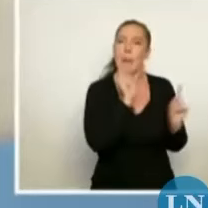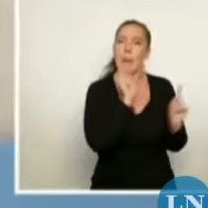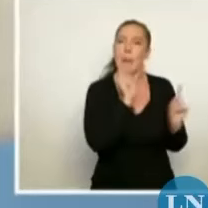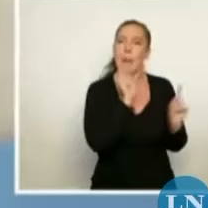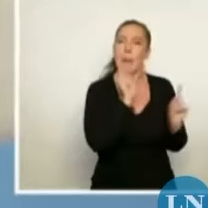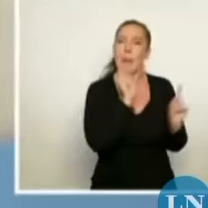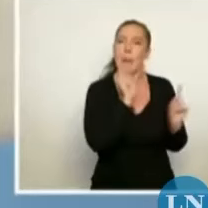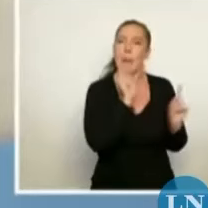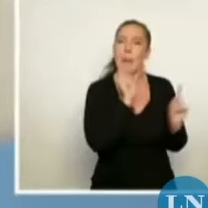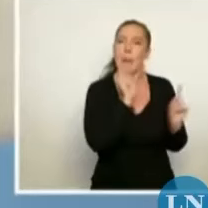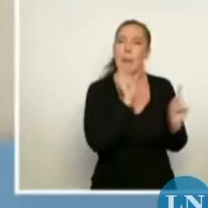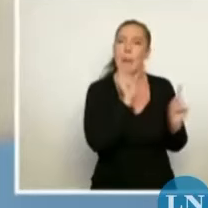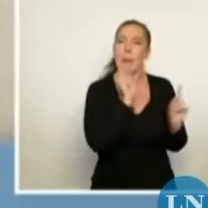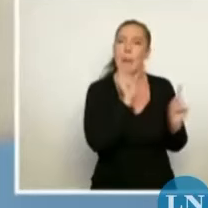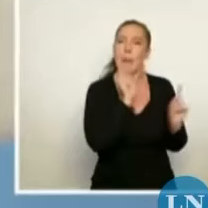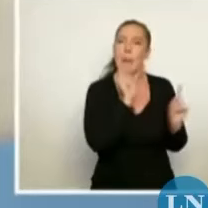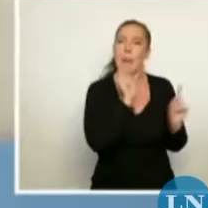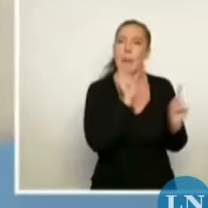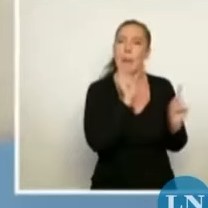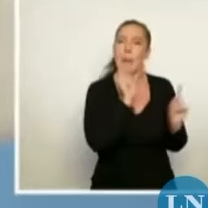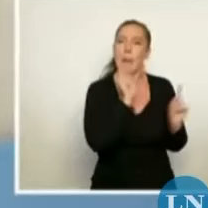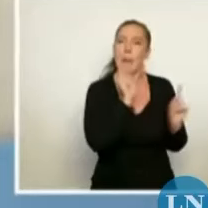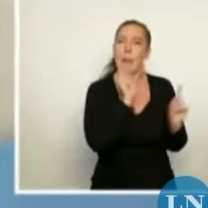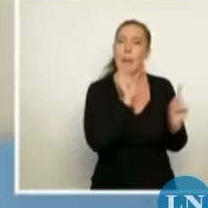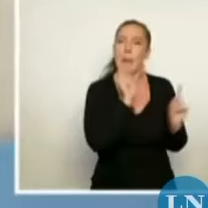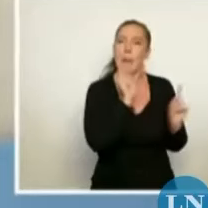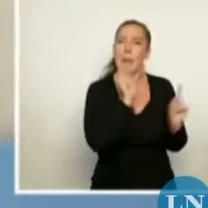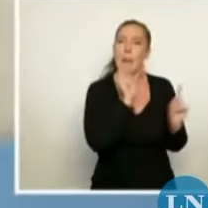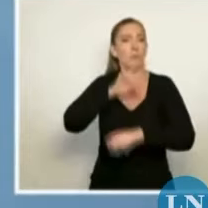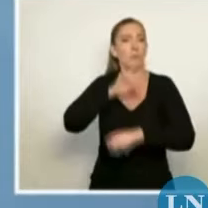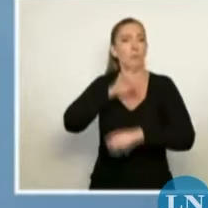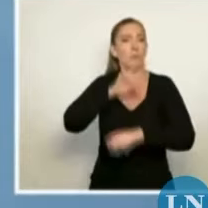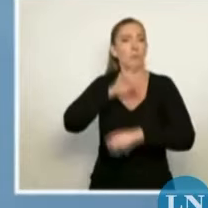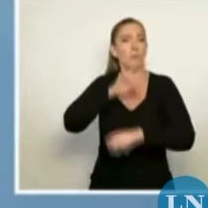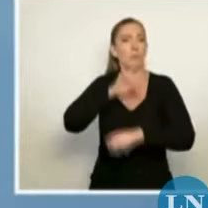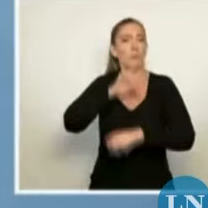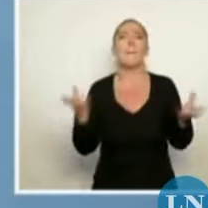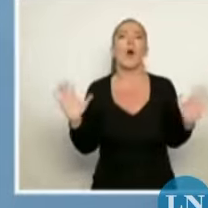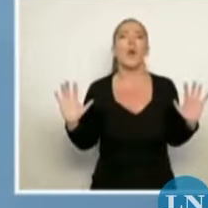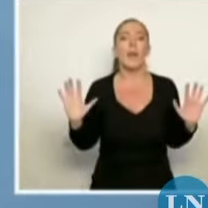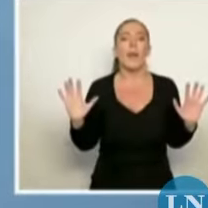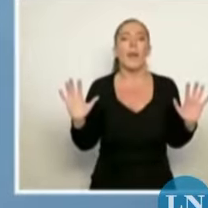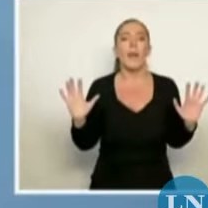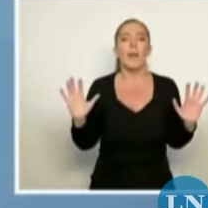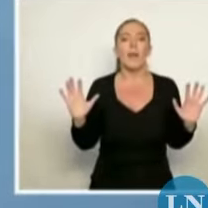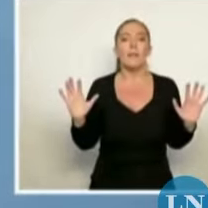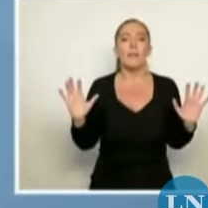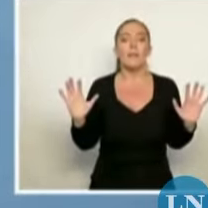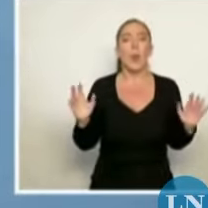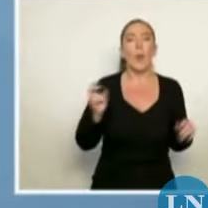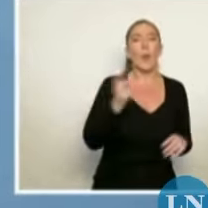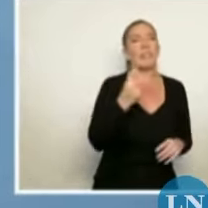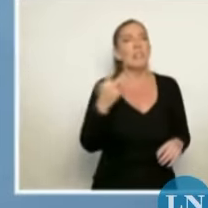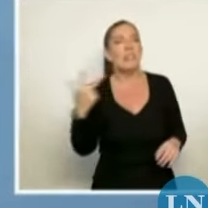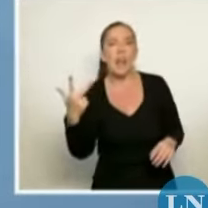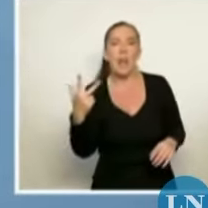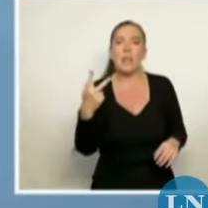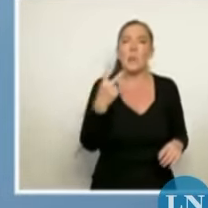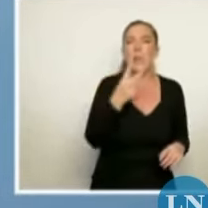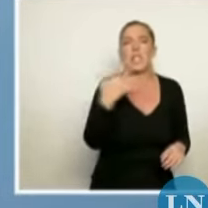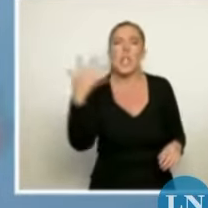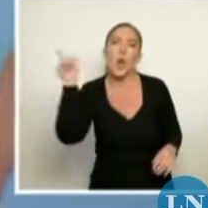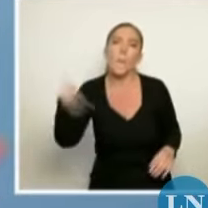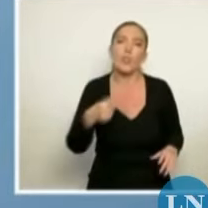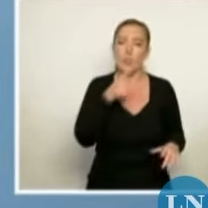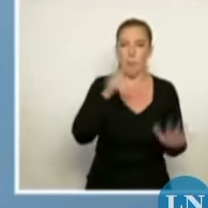El gobernador creo que era de Santa Fe, creo, que dijo cuando se hizo cargo que tenía un problema porque tenía un 23, 25